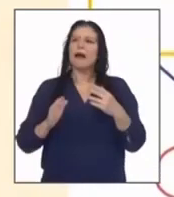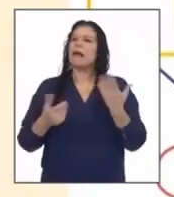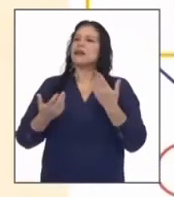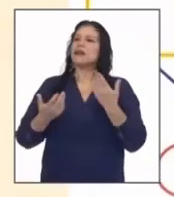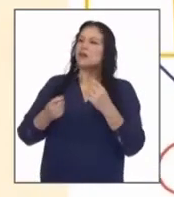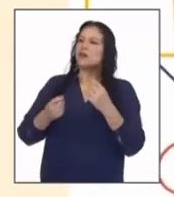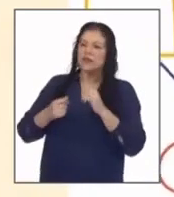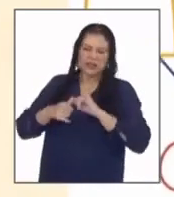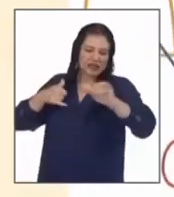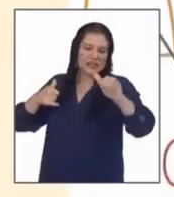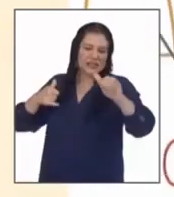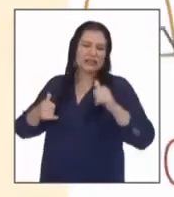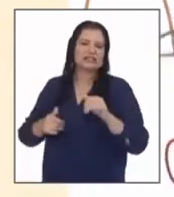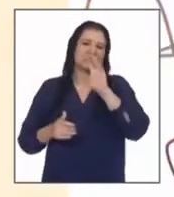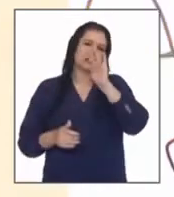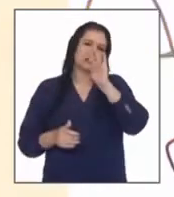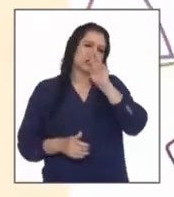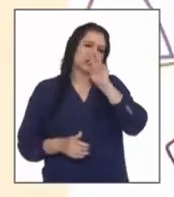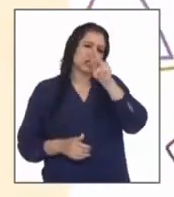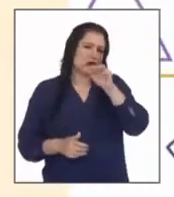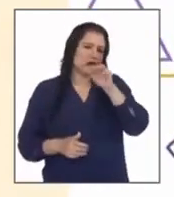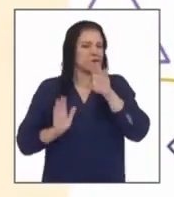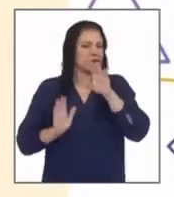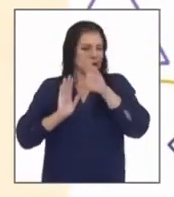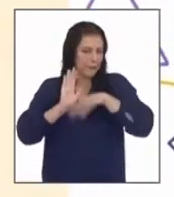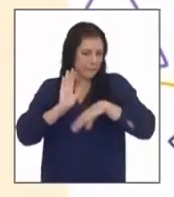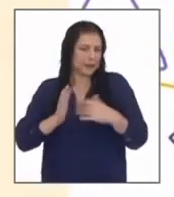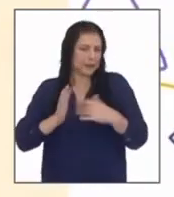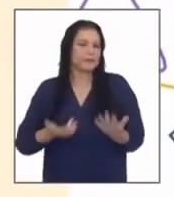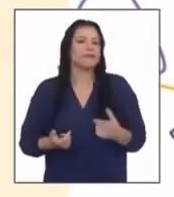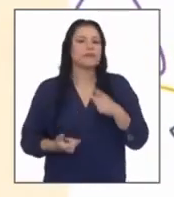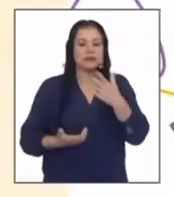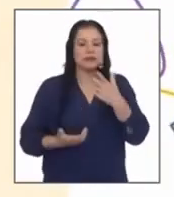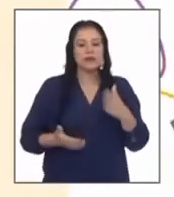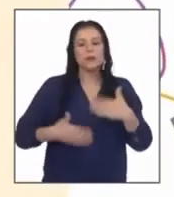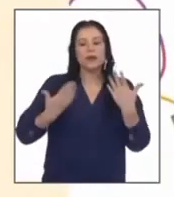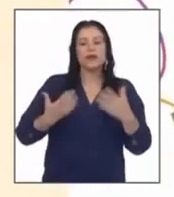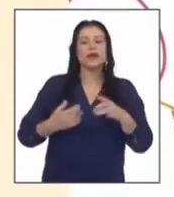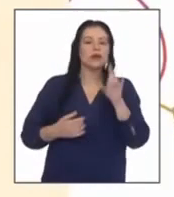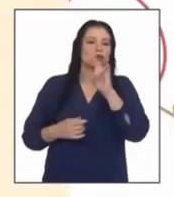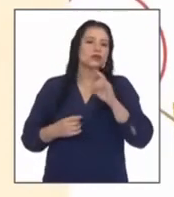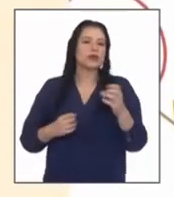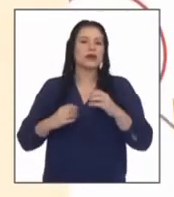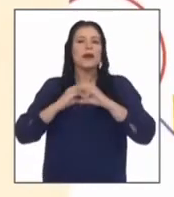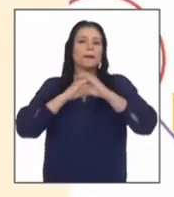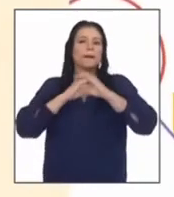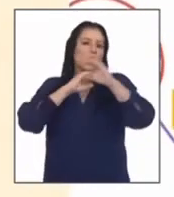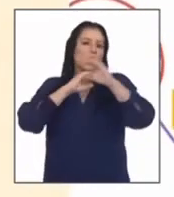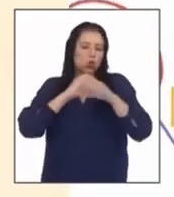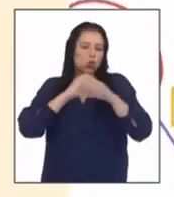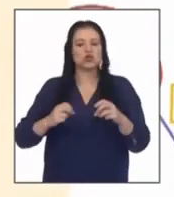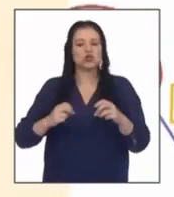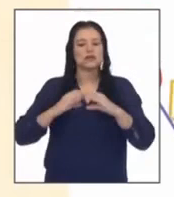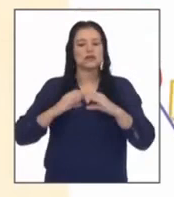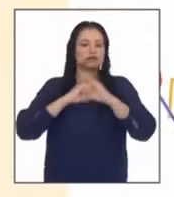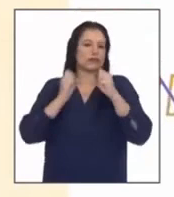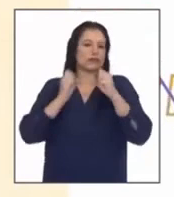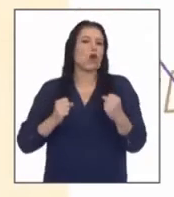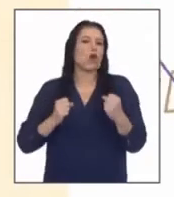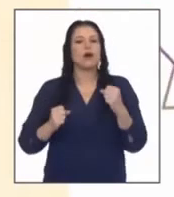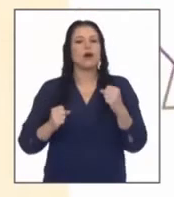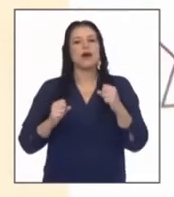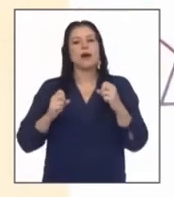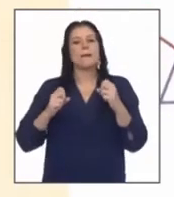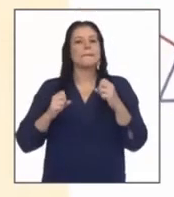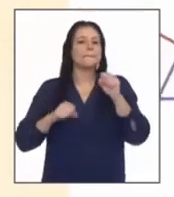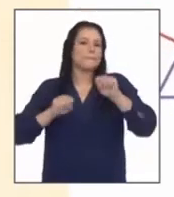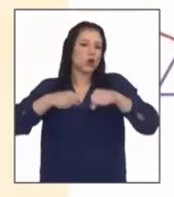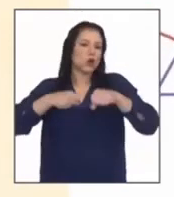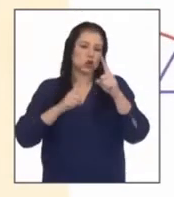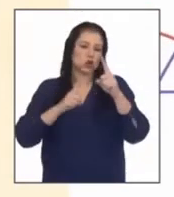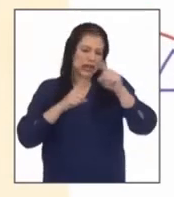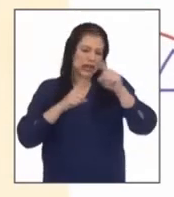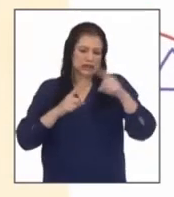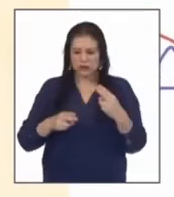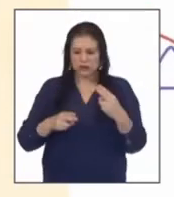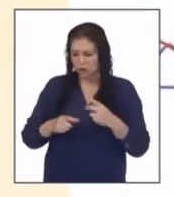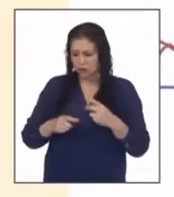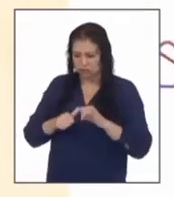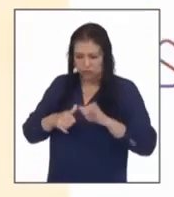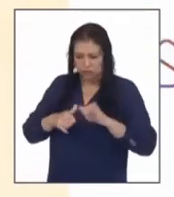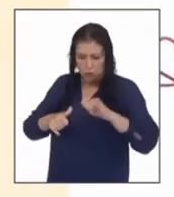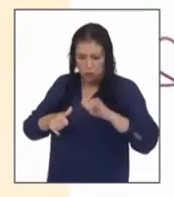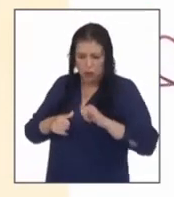kilómetros estos actualmente son atendidos por combis colectivos buses o mototaxis son tramos cortos